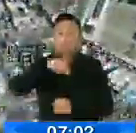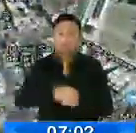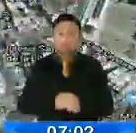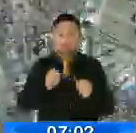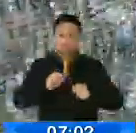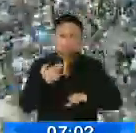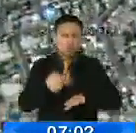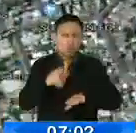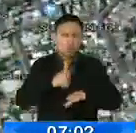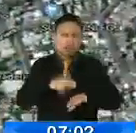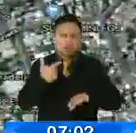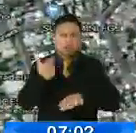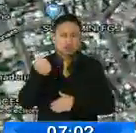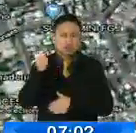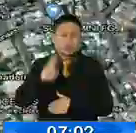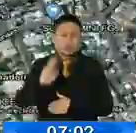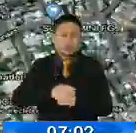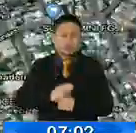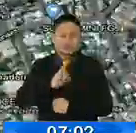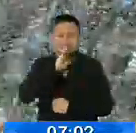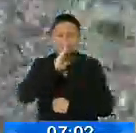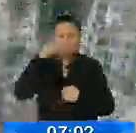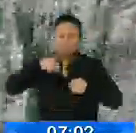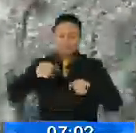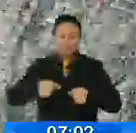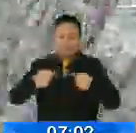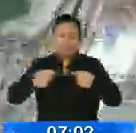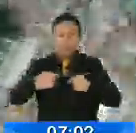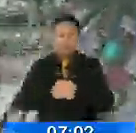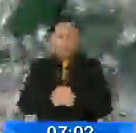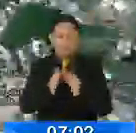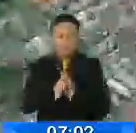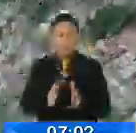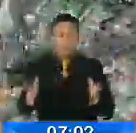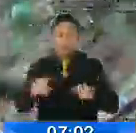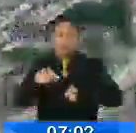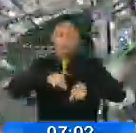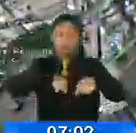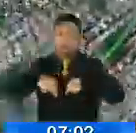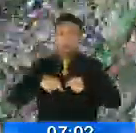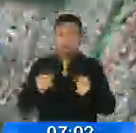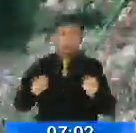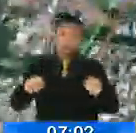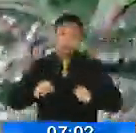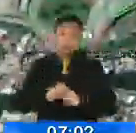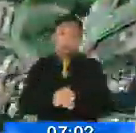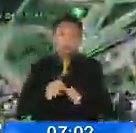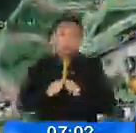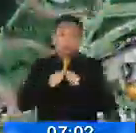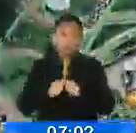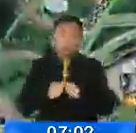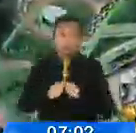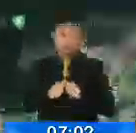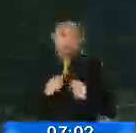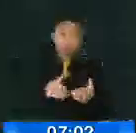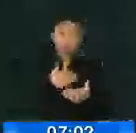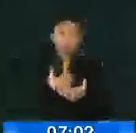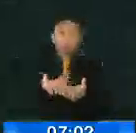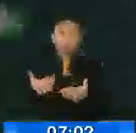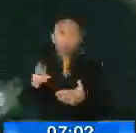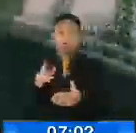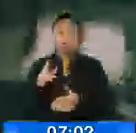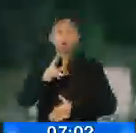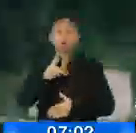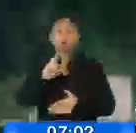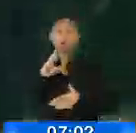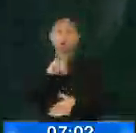Desde el sur de la ciudad, a lo largo de estos días hemos divisado mucho tráfico, y claro, esto se mantiene hasta la ciudadanía universitaria, de